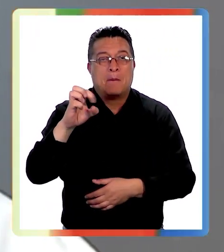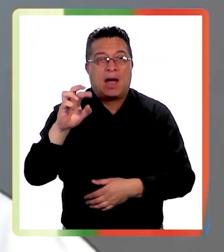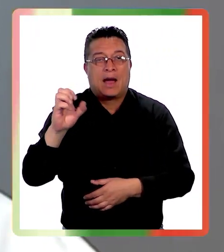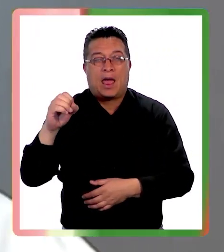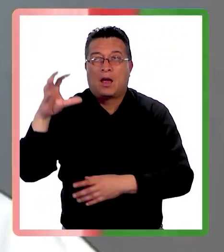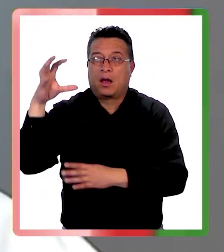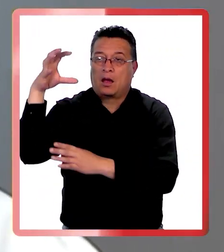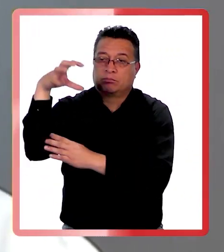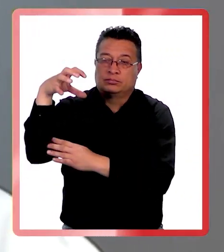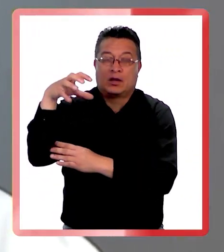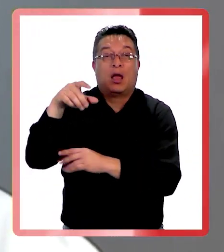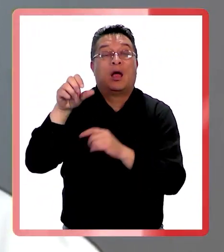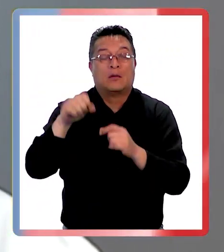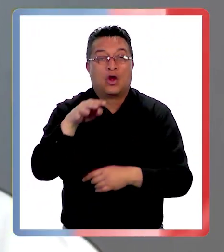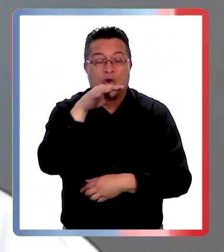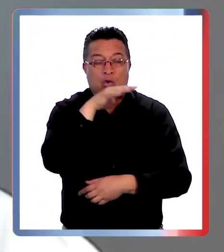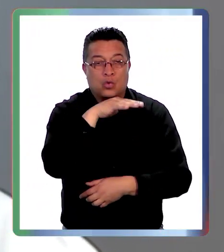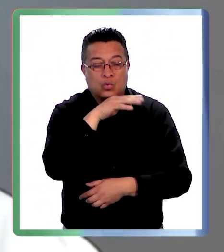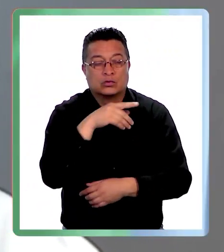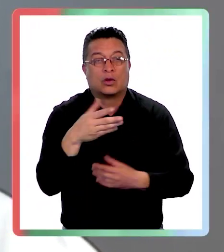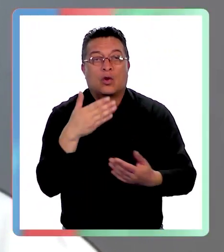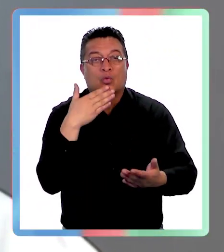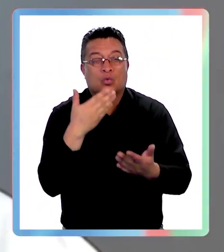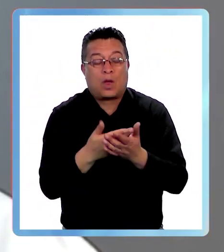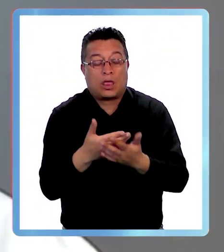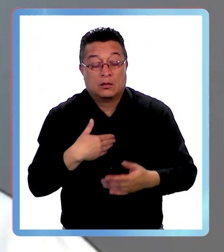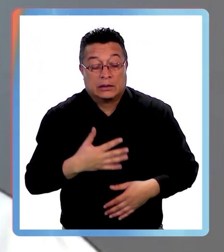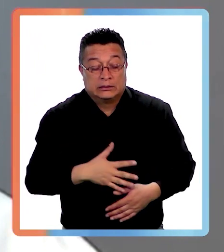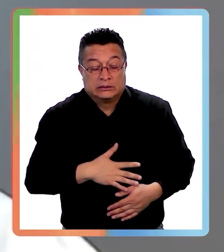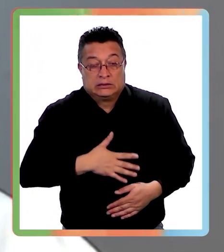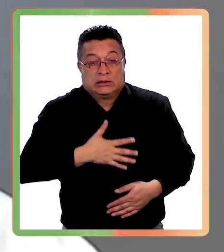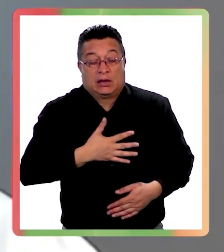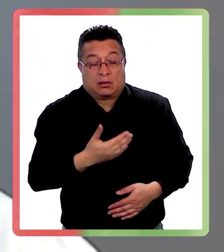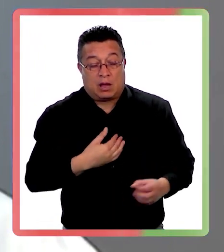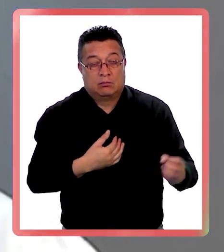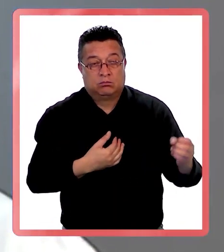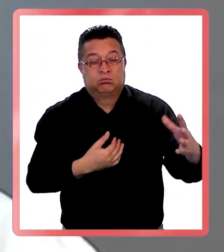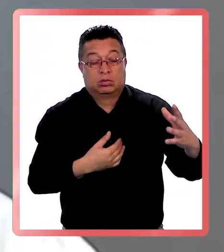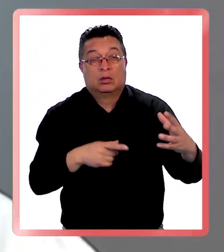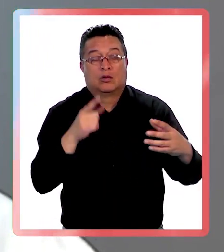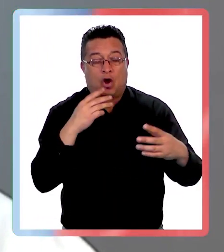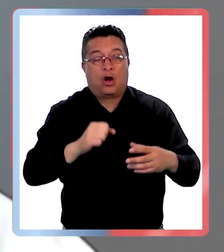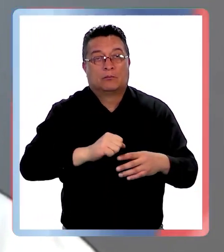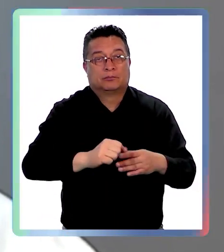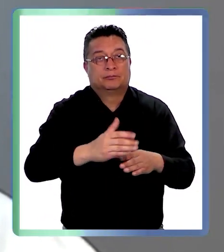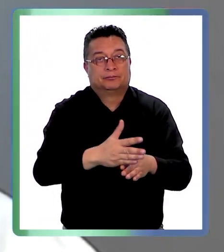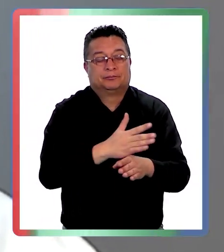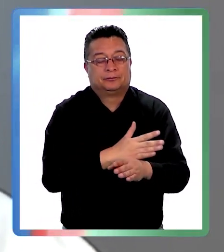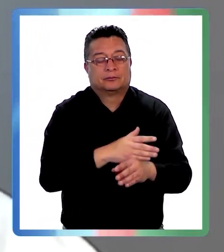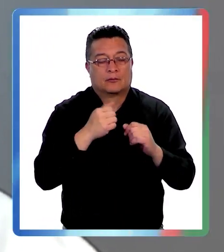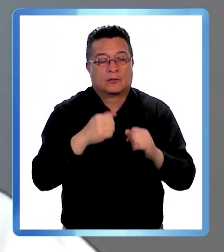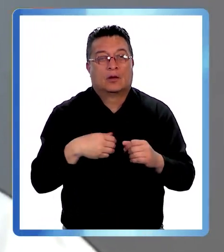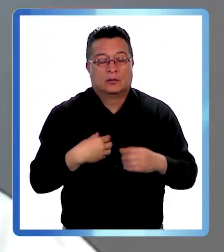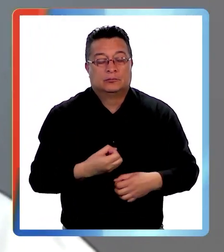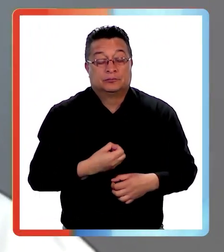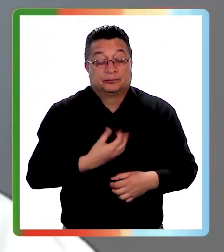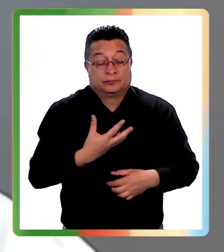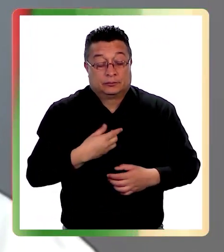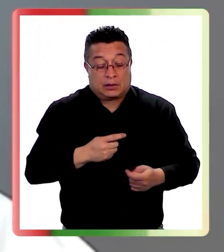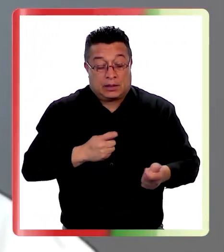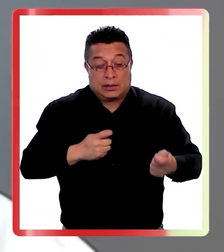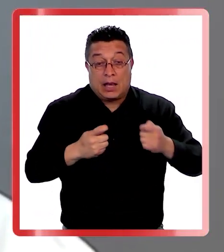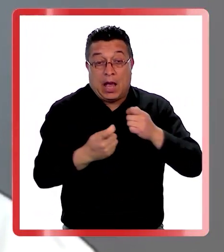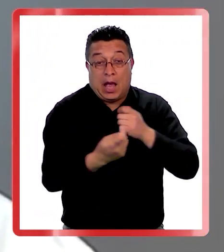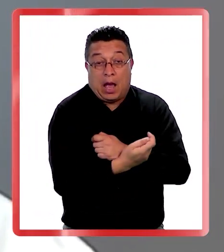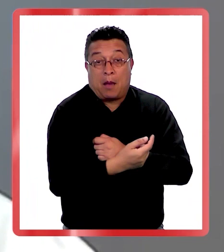lámpara se utiliza cuando se están produciendo los síntomas o a veces de manera preventiva cuando se está produciendo el cambio